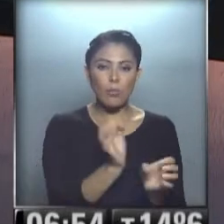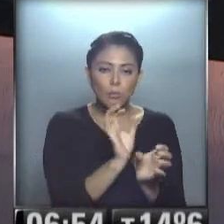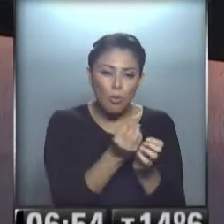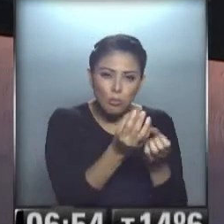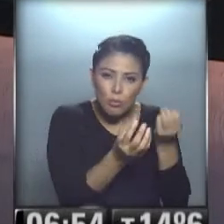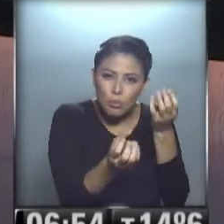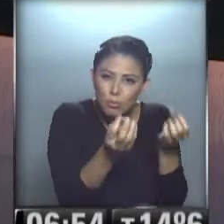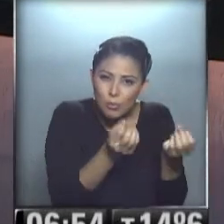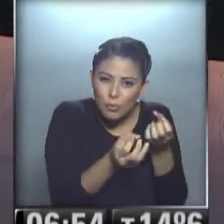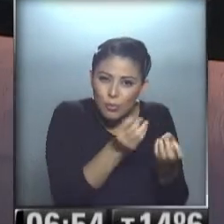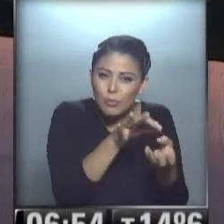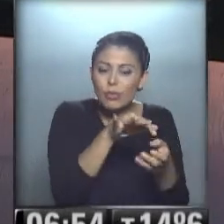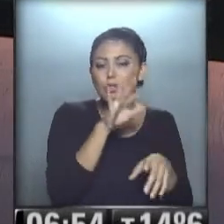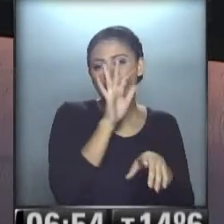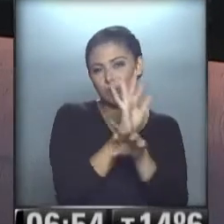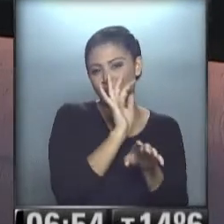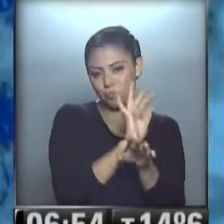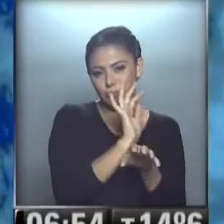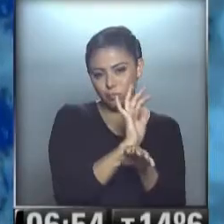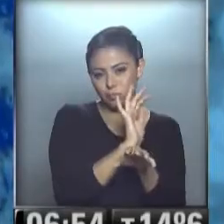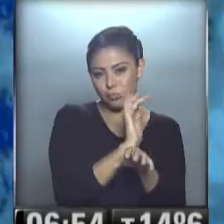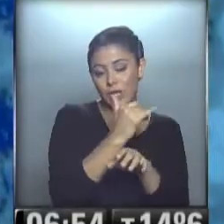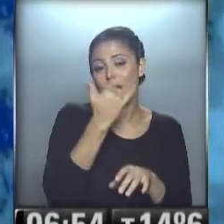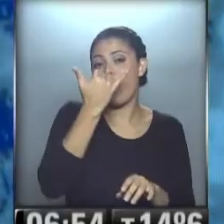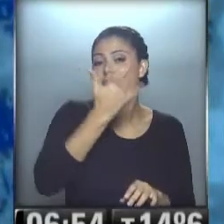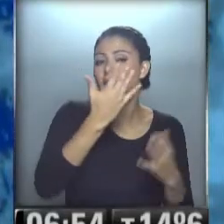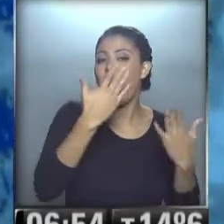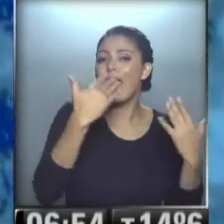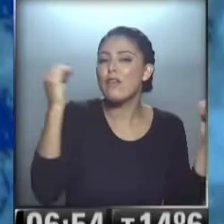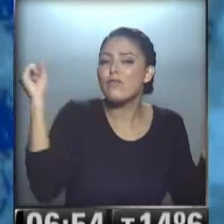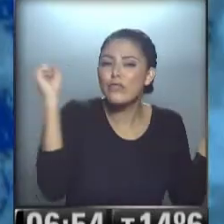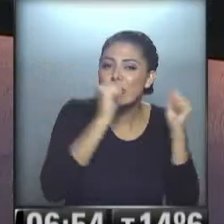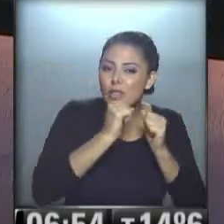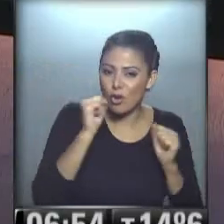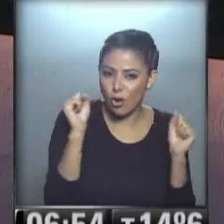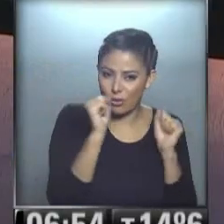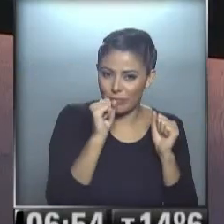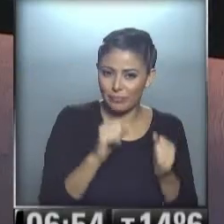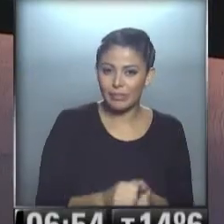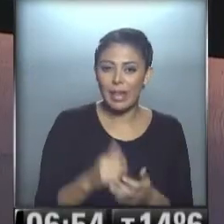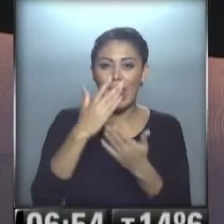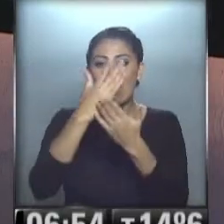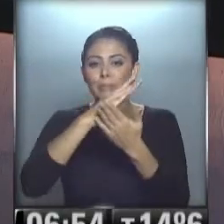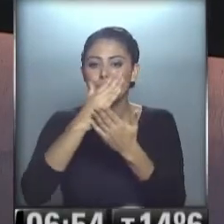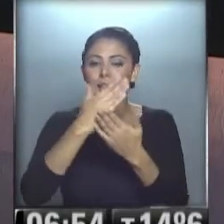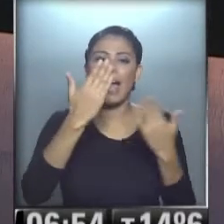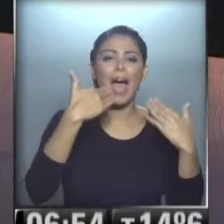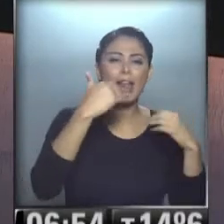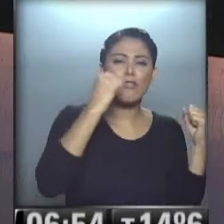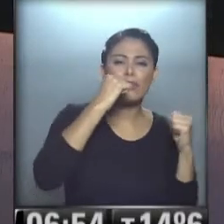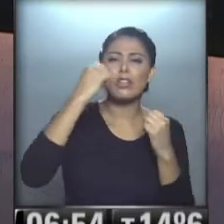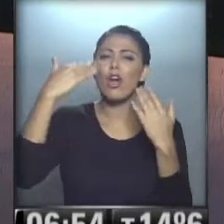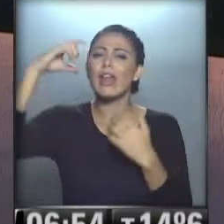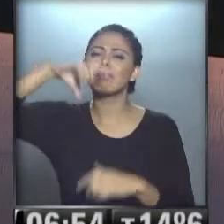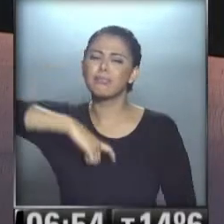...pompitas de jabón que representan la presencia de aire frío... ...y en el medio de los dos frentes...